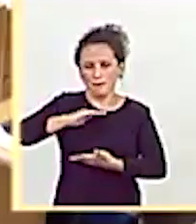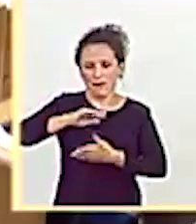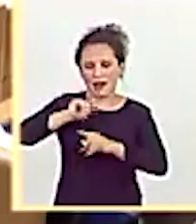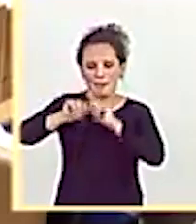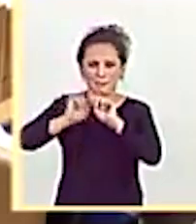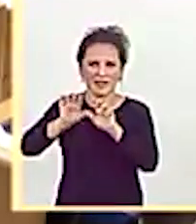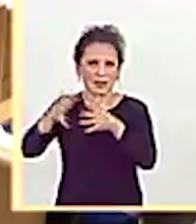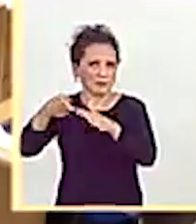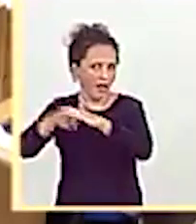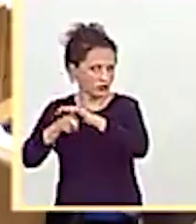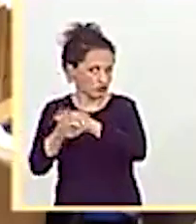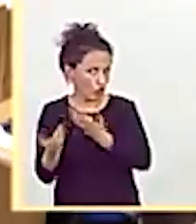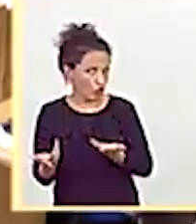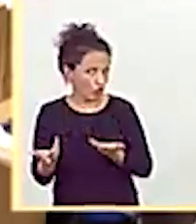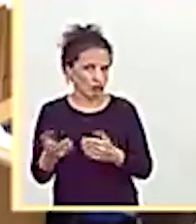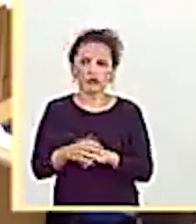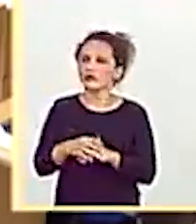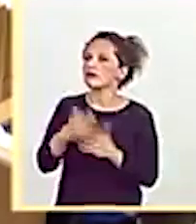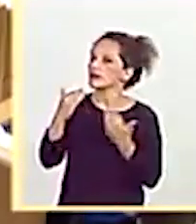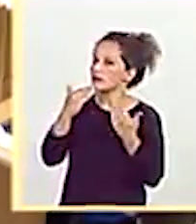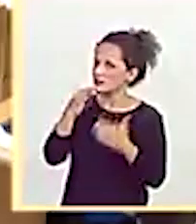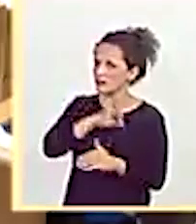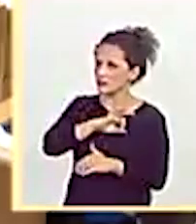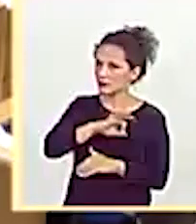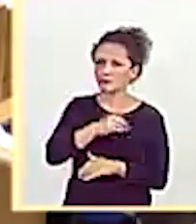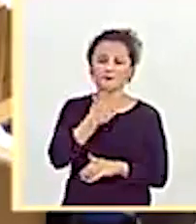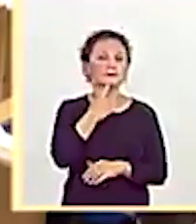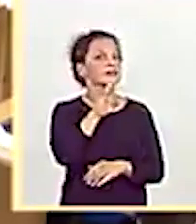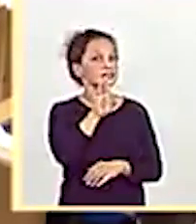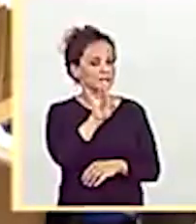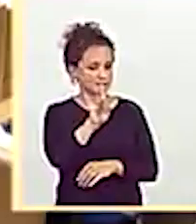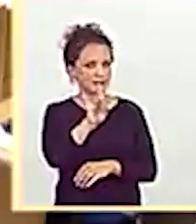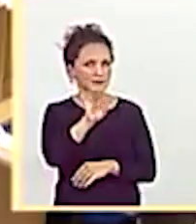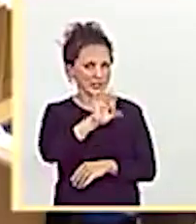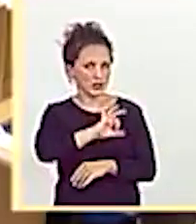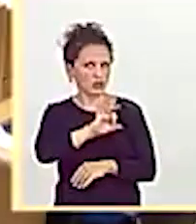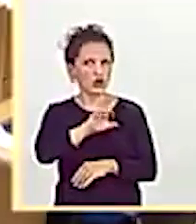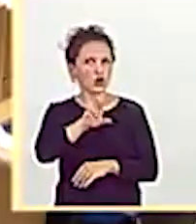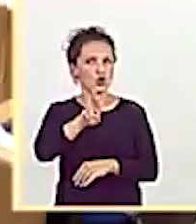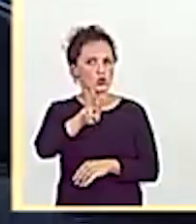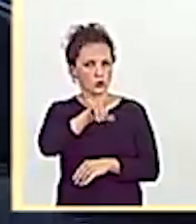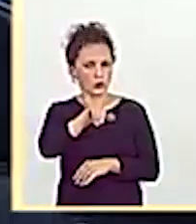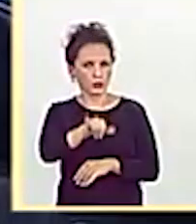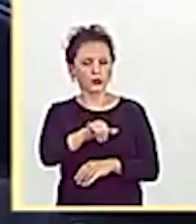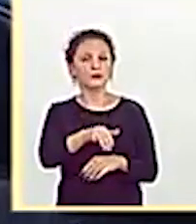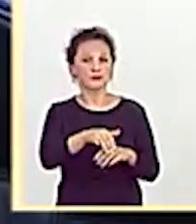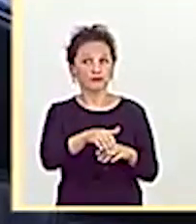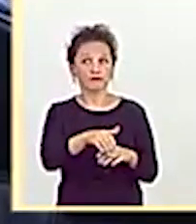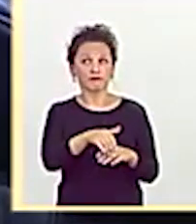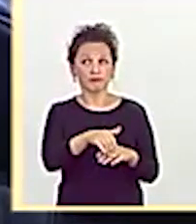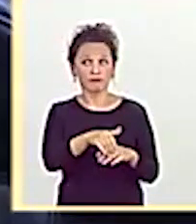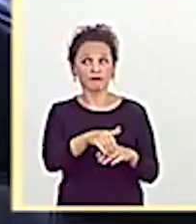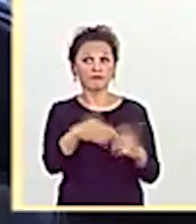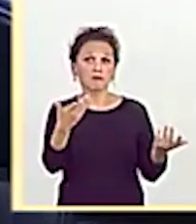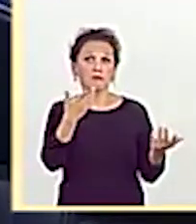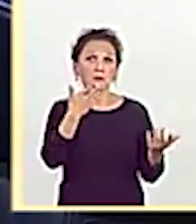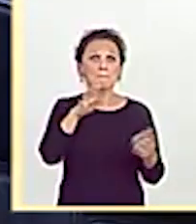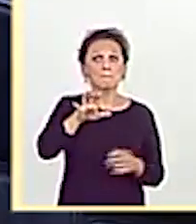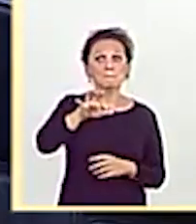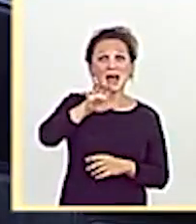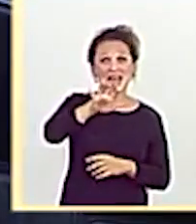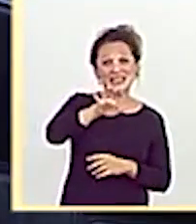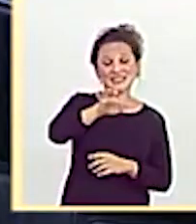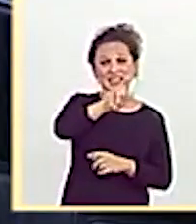Gracias, señoría. Señora ministra. Sí, señor Ruth, suele corresponderse con países civilizados y